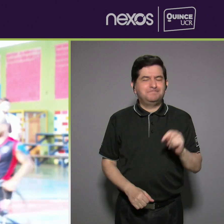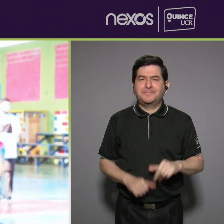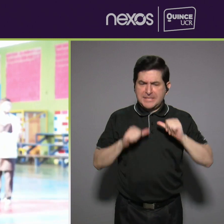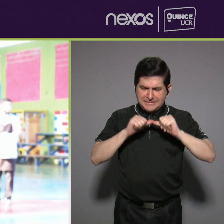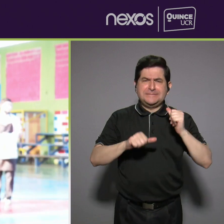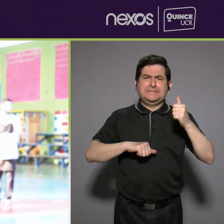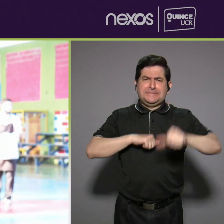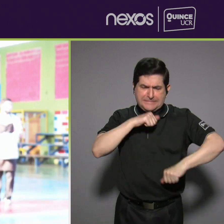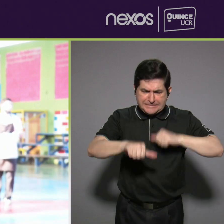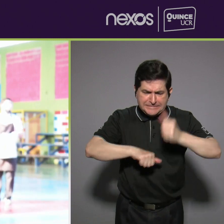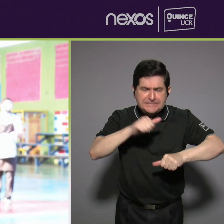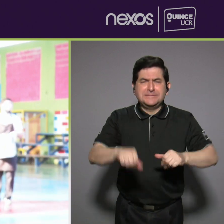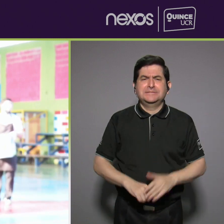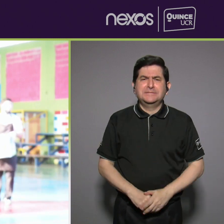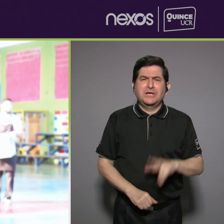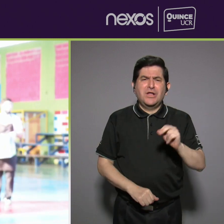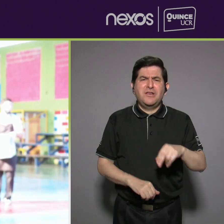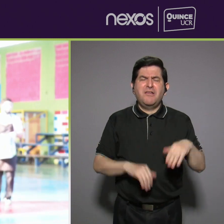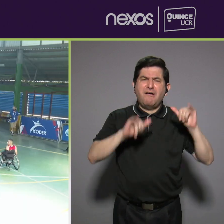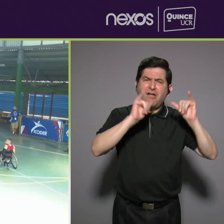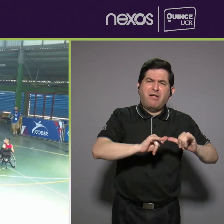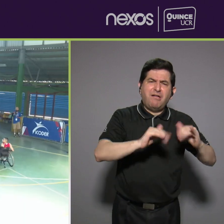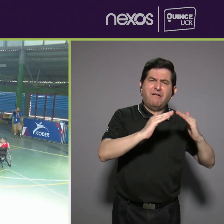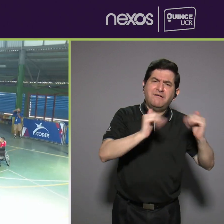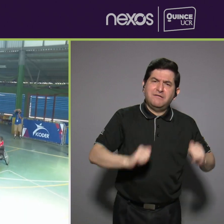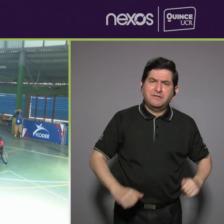seguir adelante, que dejen de estar encerrados.